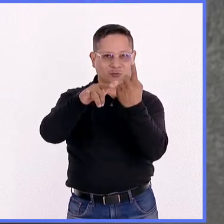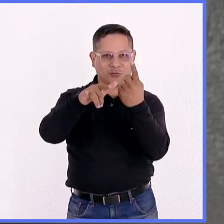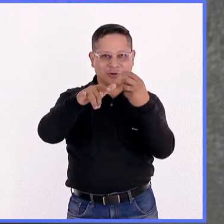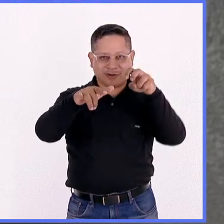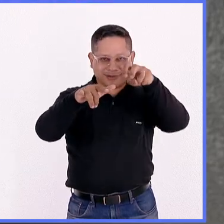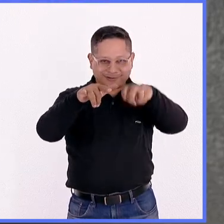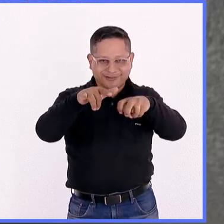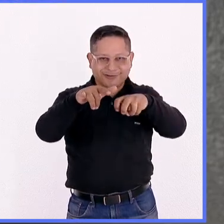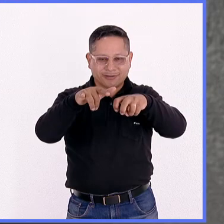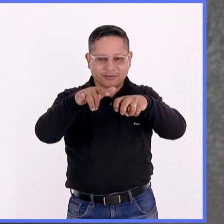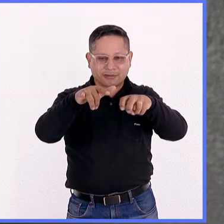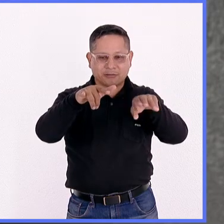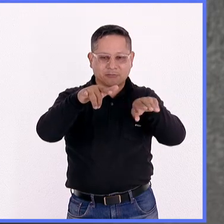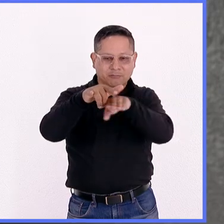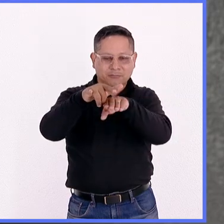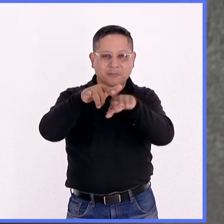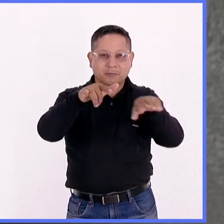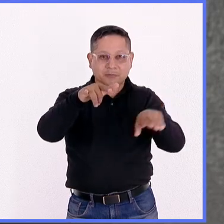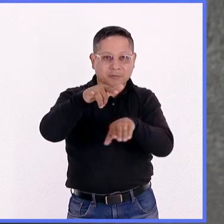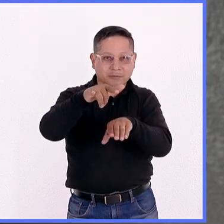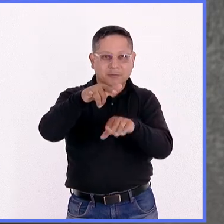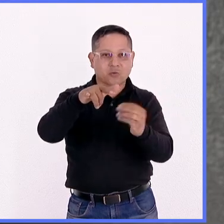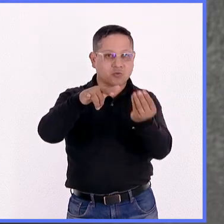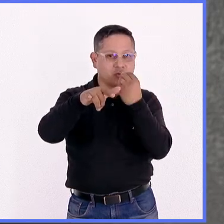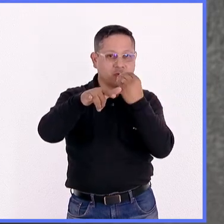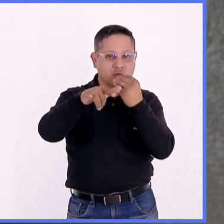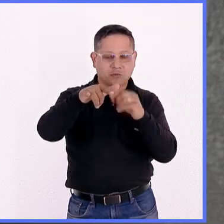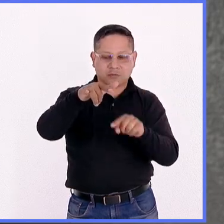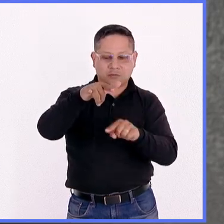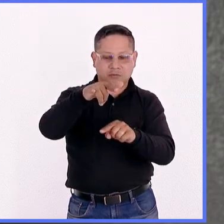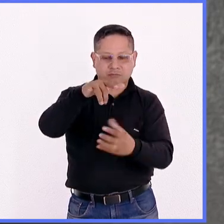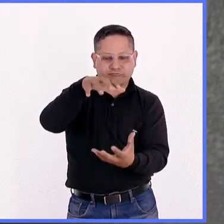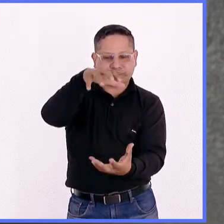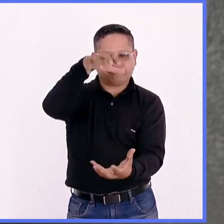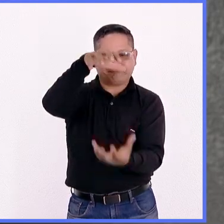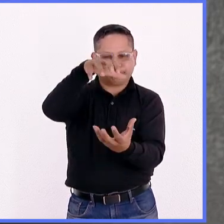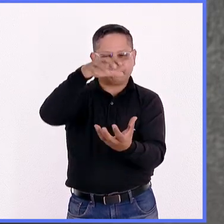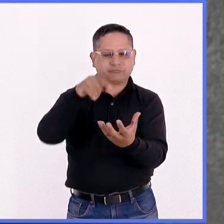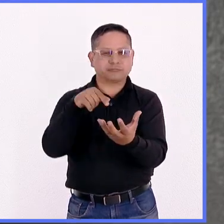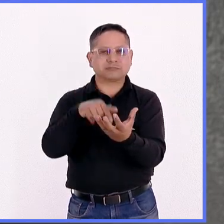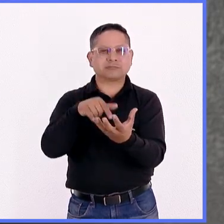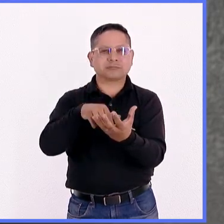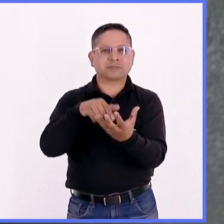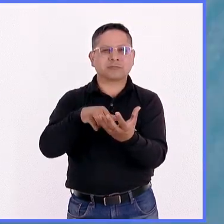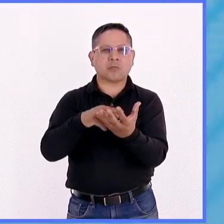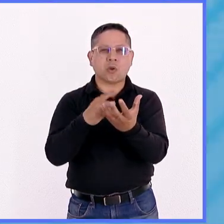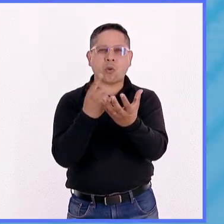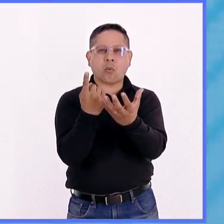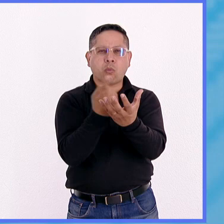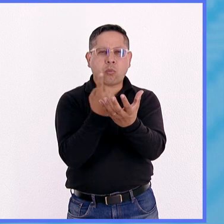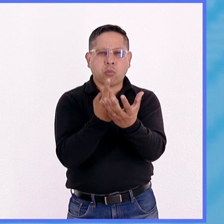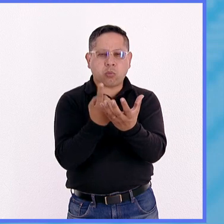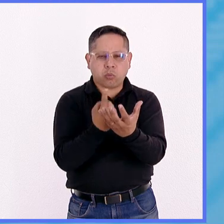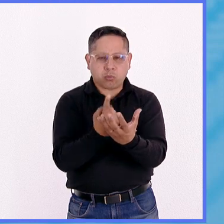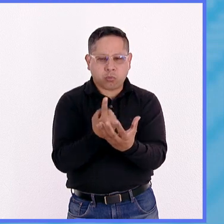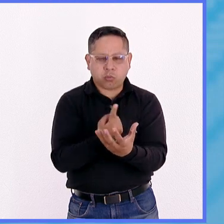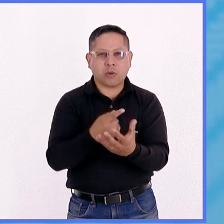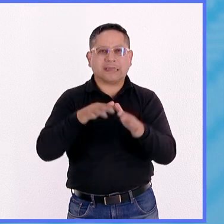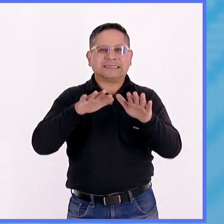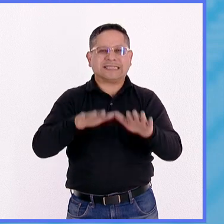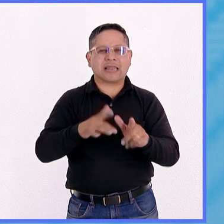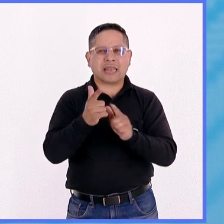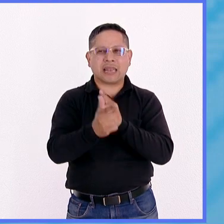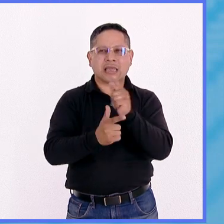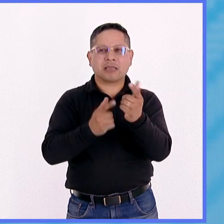otra donde van sus alimentos. Una lleva un autogiro que debe lograr descender al astronauta más despacio.